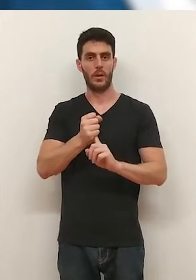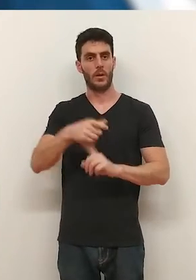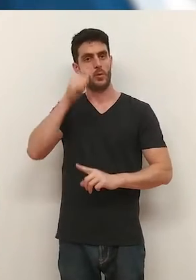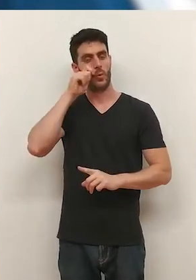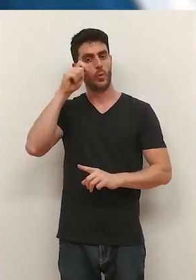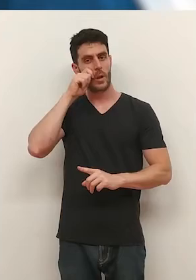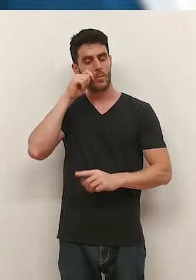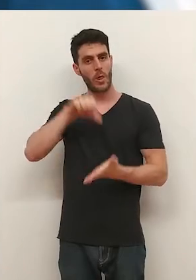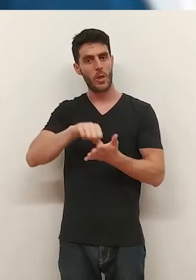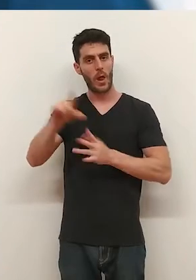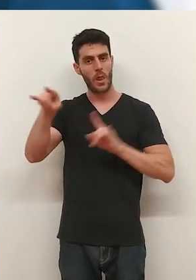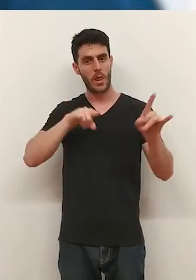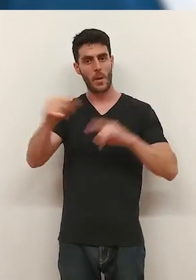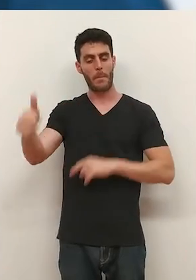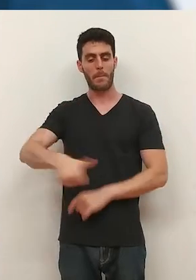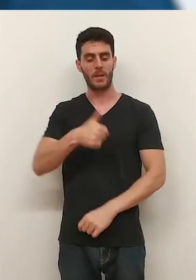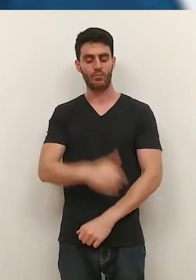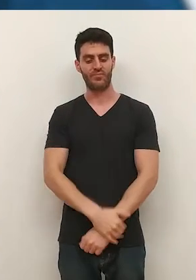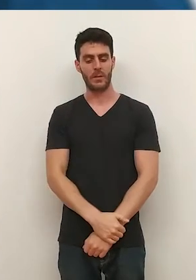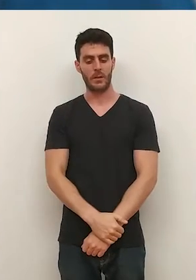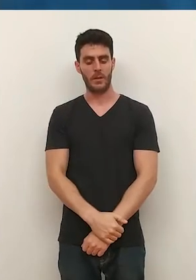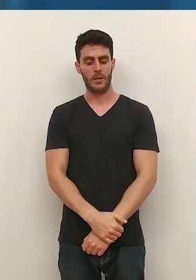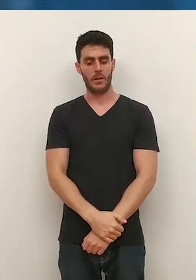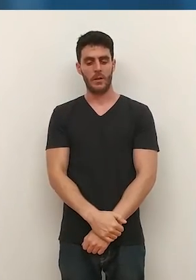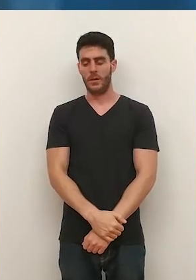conseguir atraer más turismo a la ciudad.